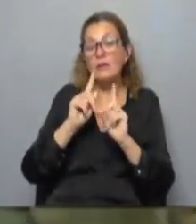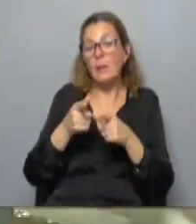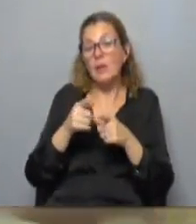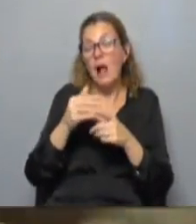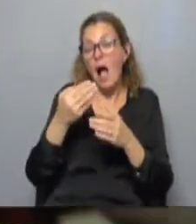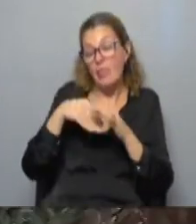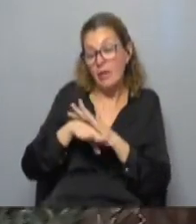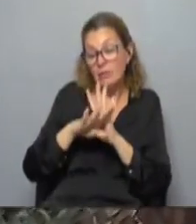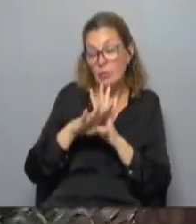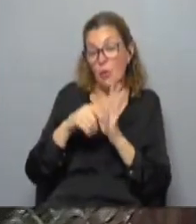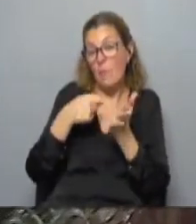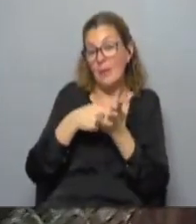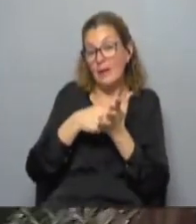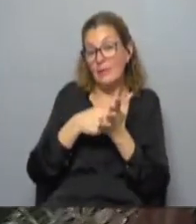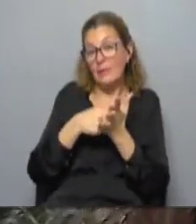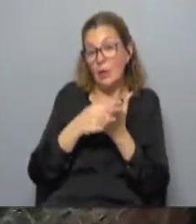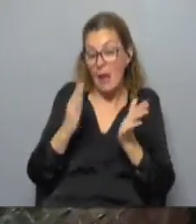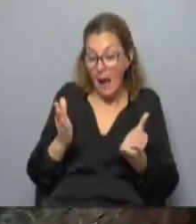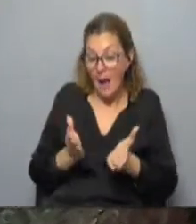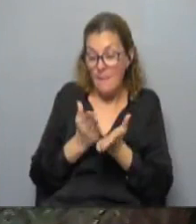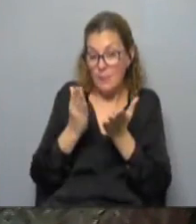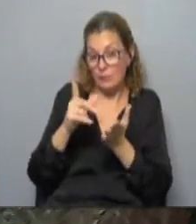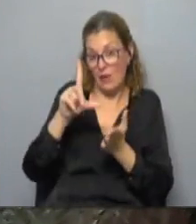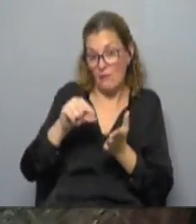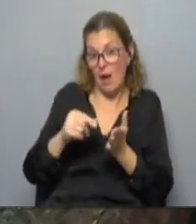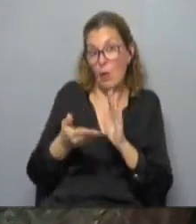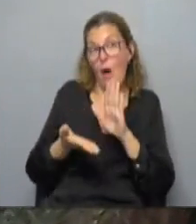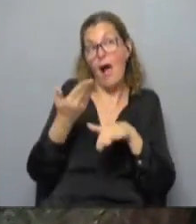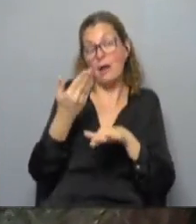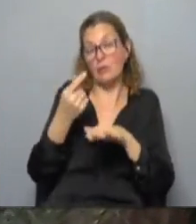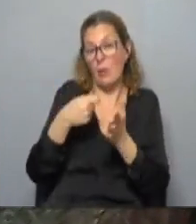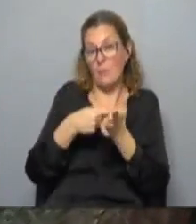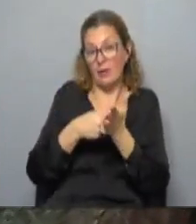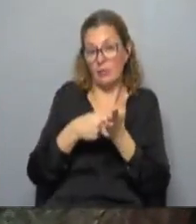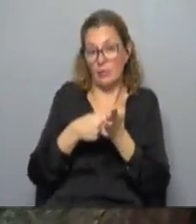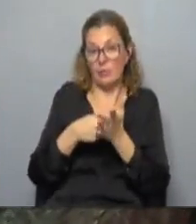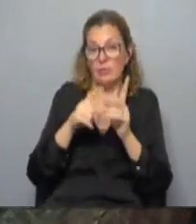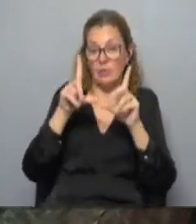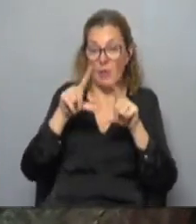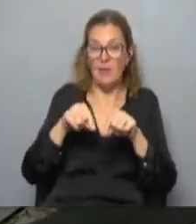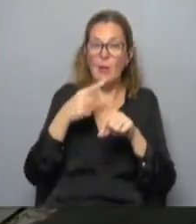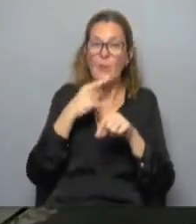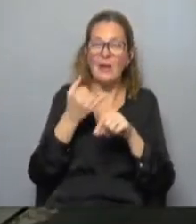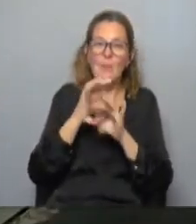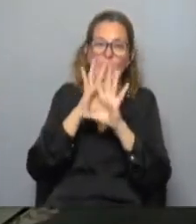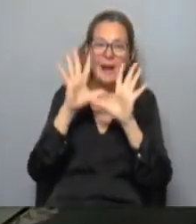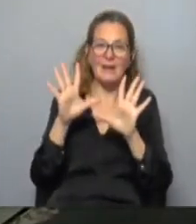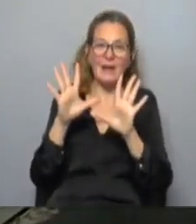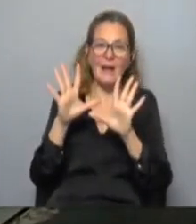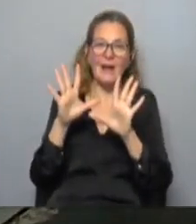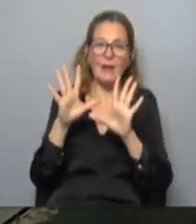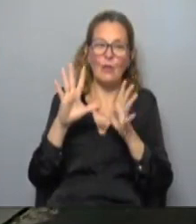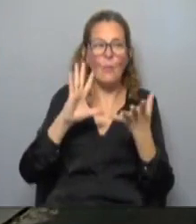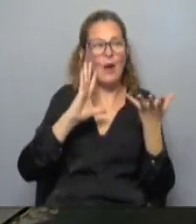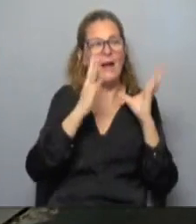internos que impulsan a la baja o al alza los precios sobre todo el ejemplo más claro serían los factores